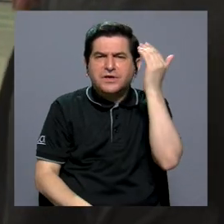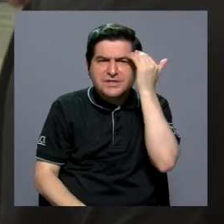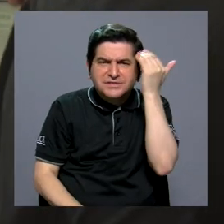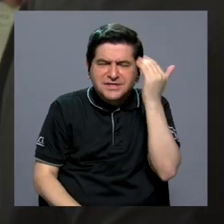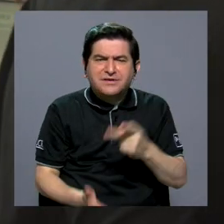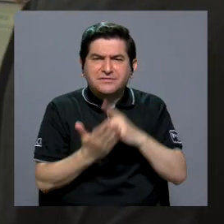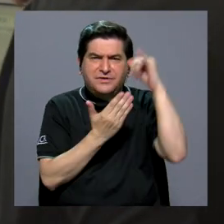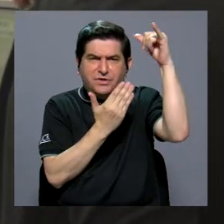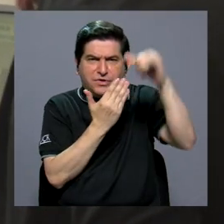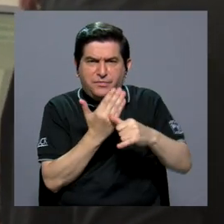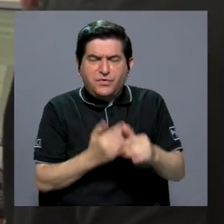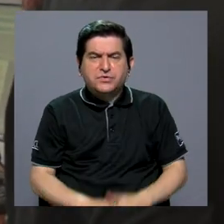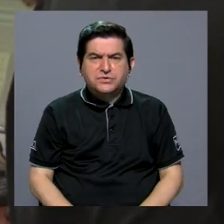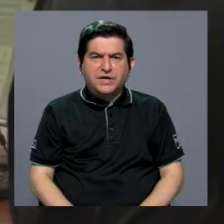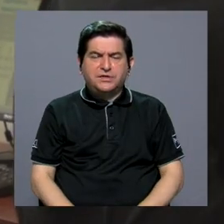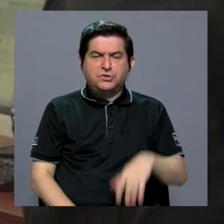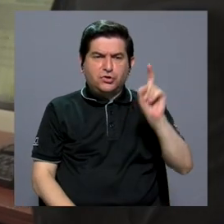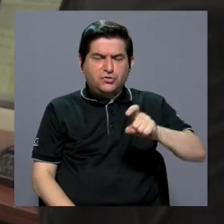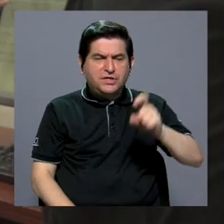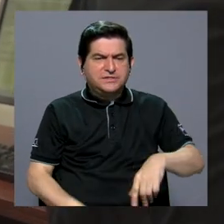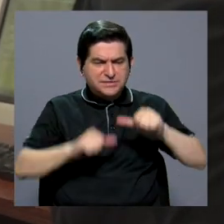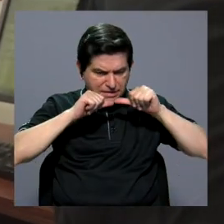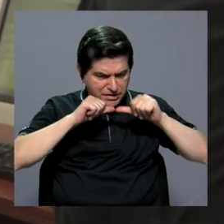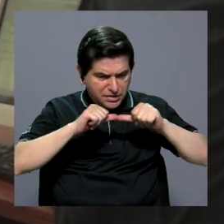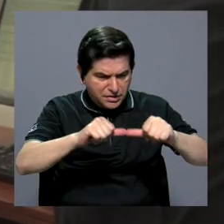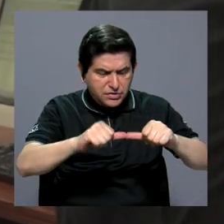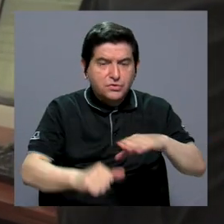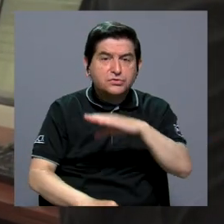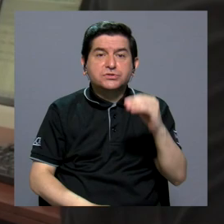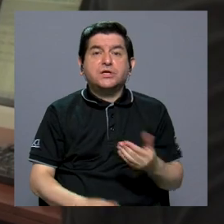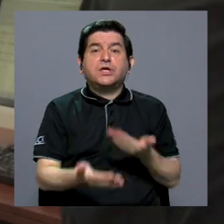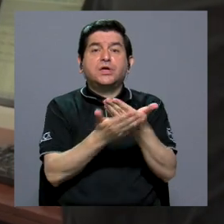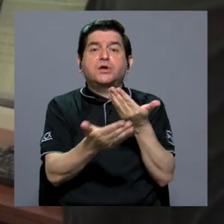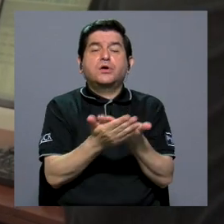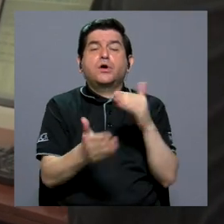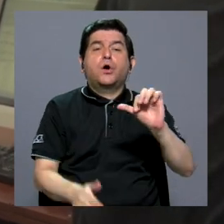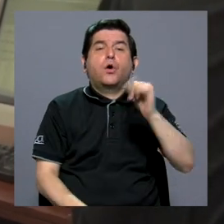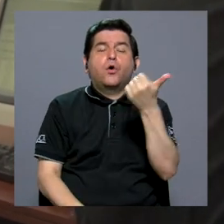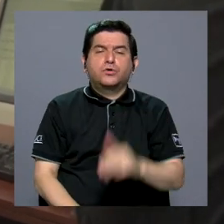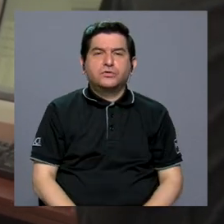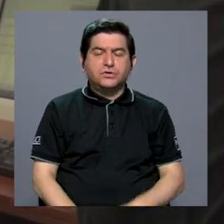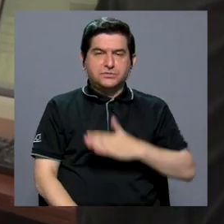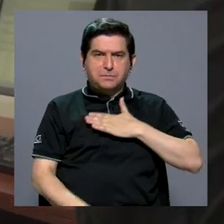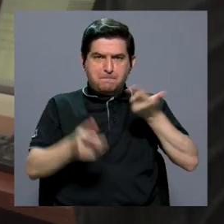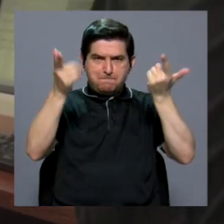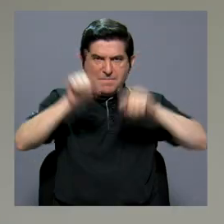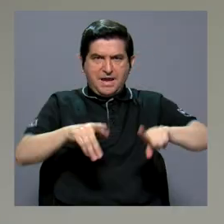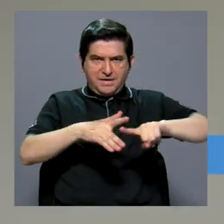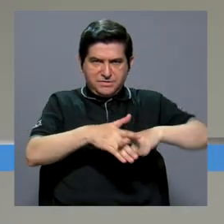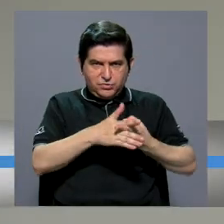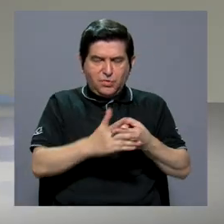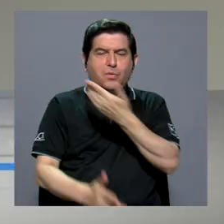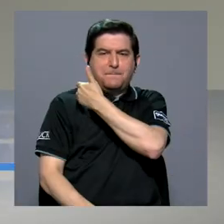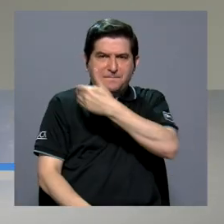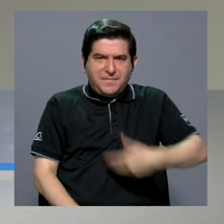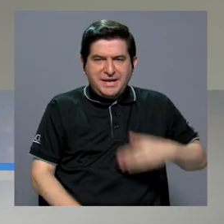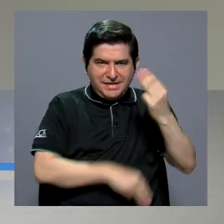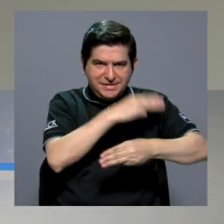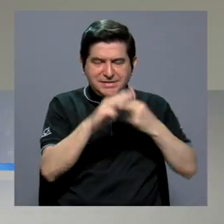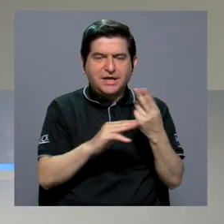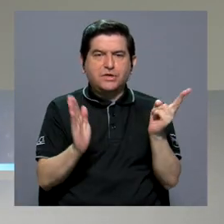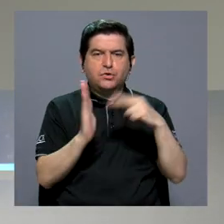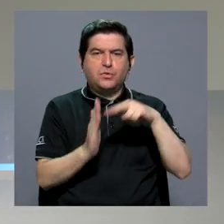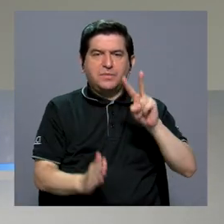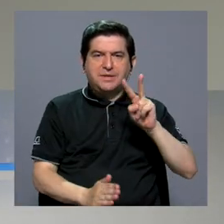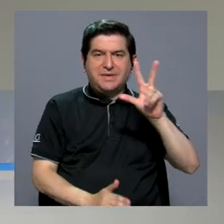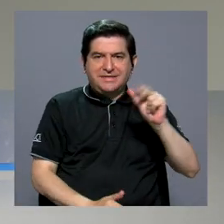y poder conocer aquellos proyectos a los que se les debe dar continuidad y proponer otros. En mi caso, yo voy a comenzar la